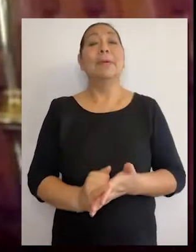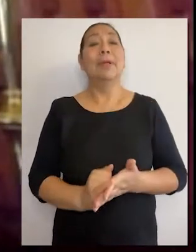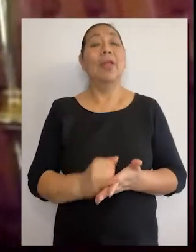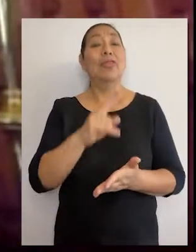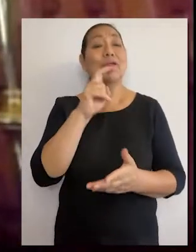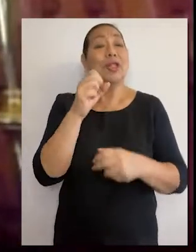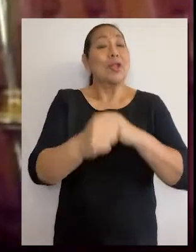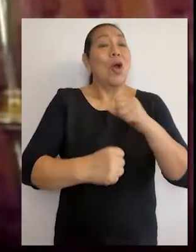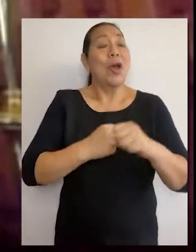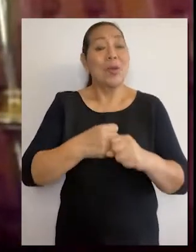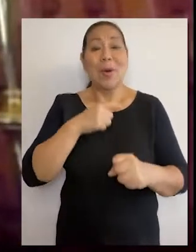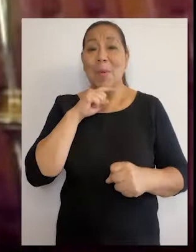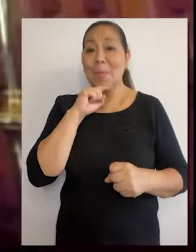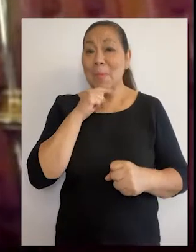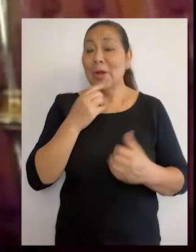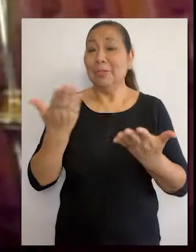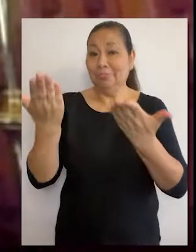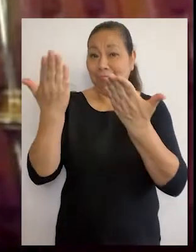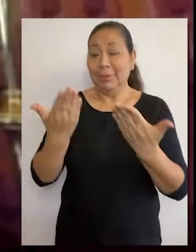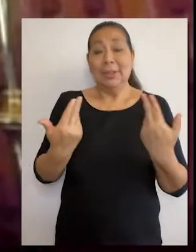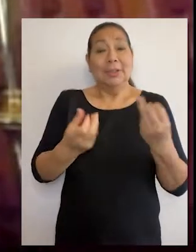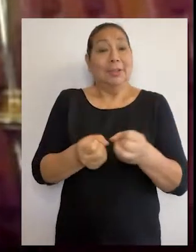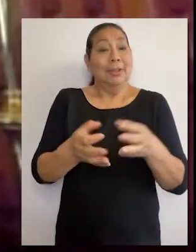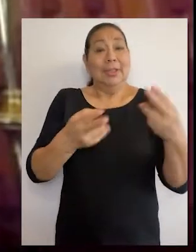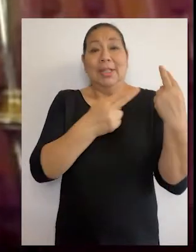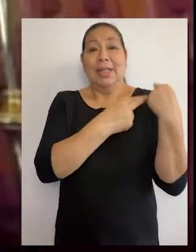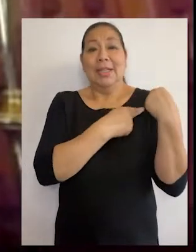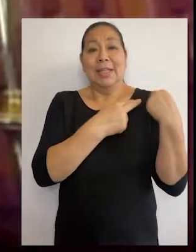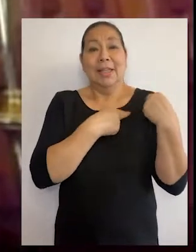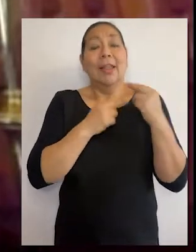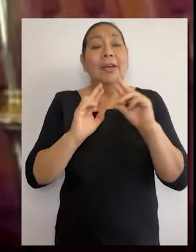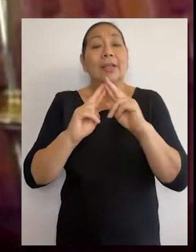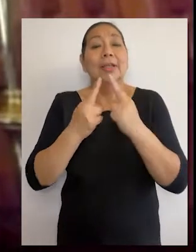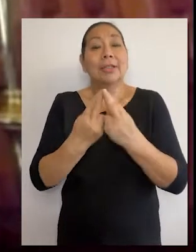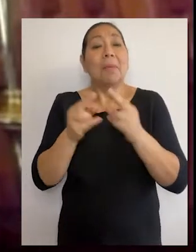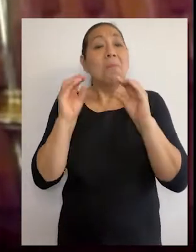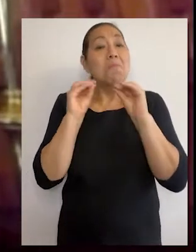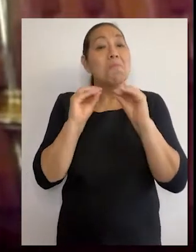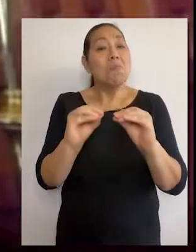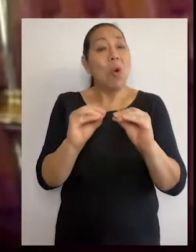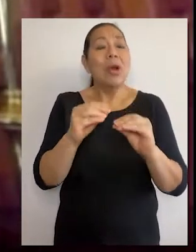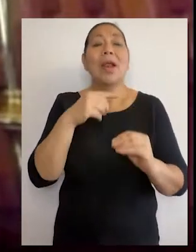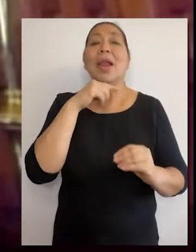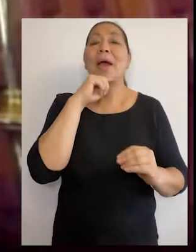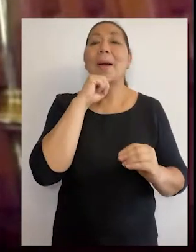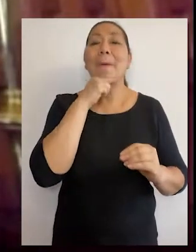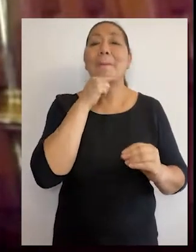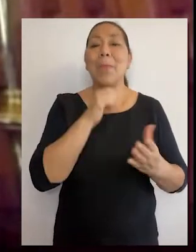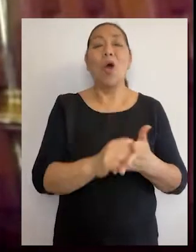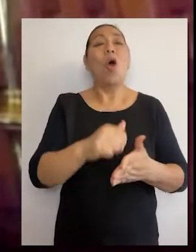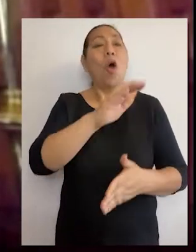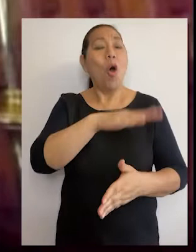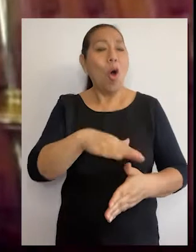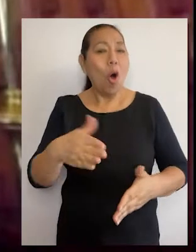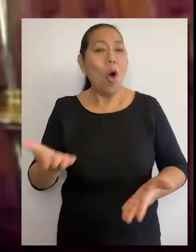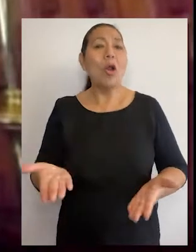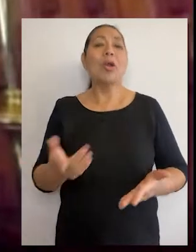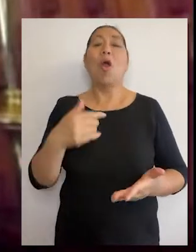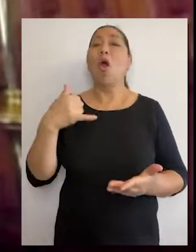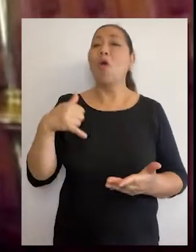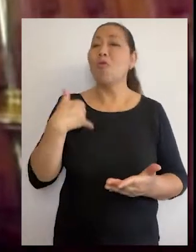al Bicentenario y esa responsabilidad se concreta en que todas las mujeres, niñas,